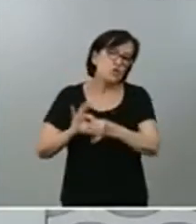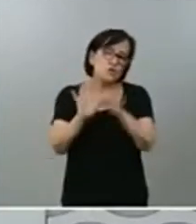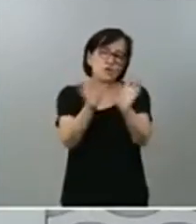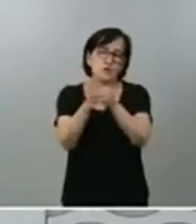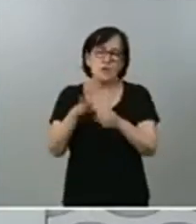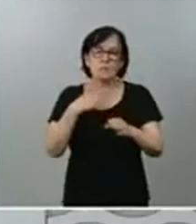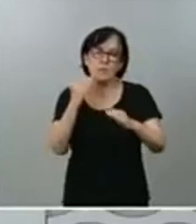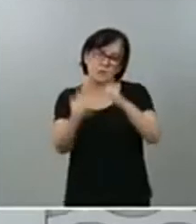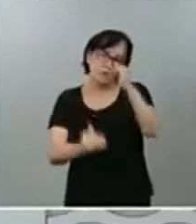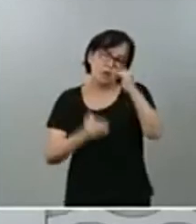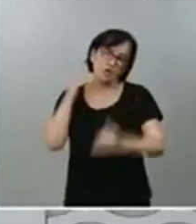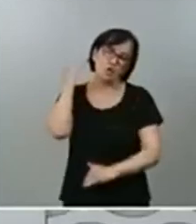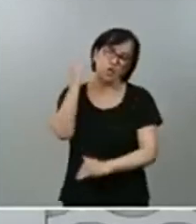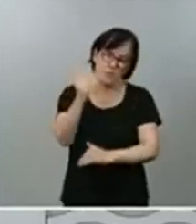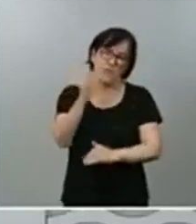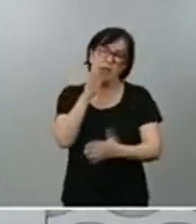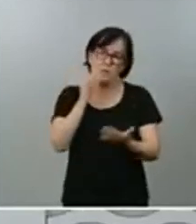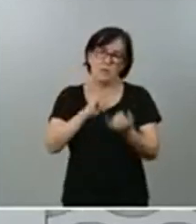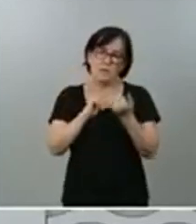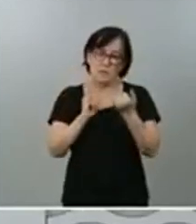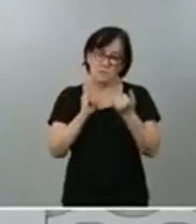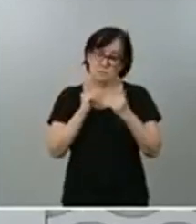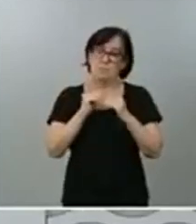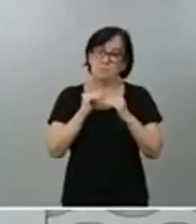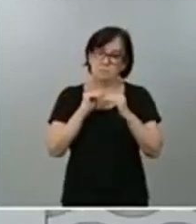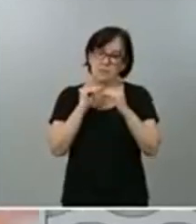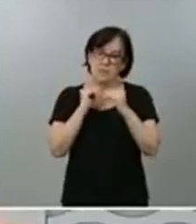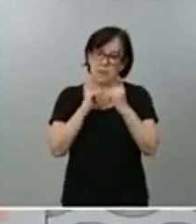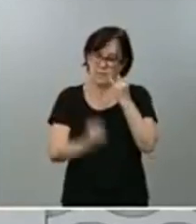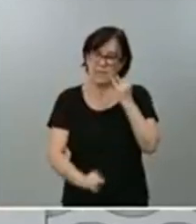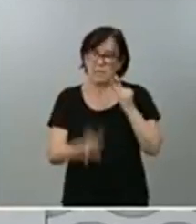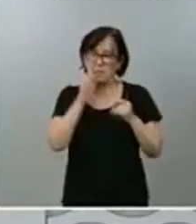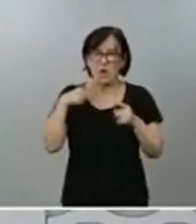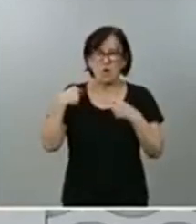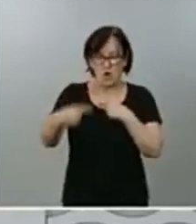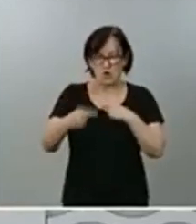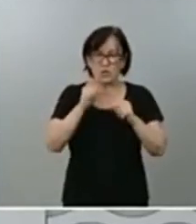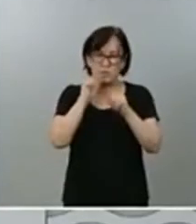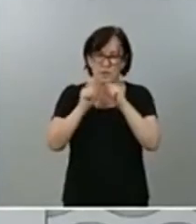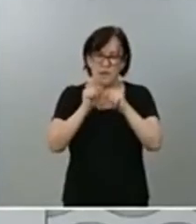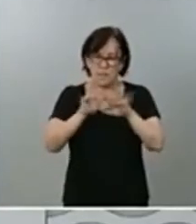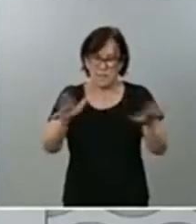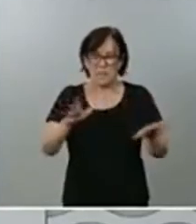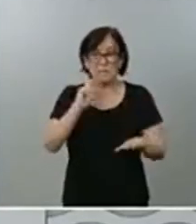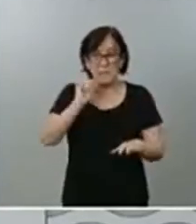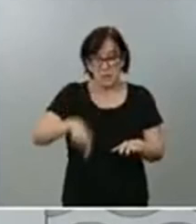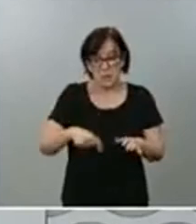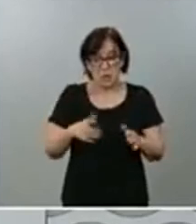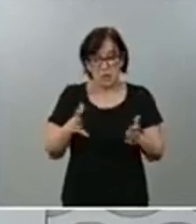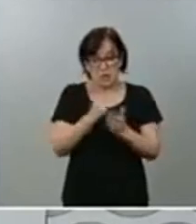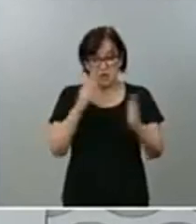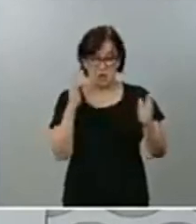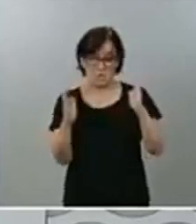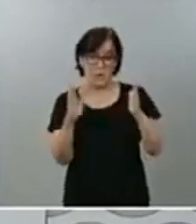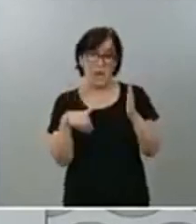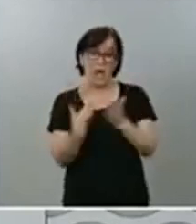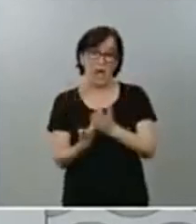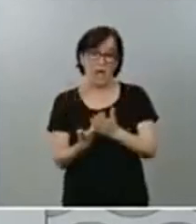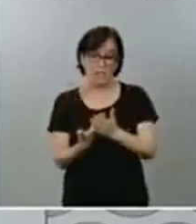capaces de superar este bache que ha sido y que ha sido consecuencia de esta pandemia y que durante todo este periodo y hasta que tengamos la